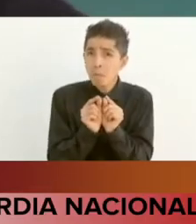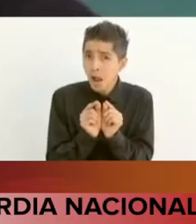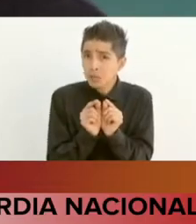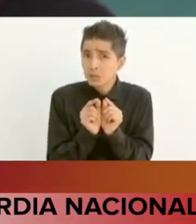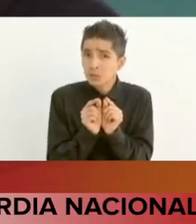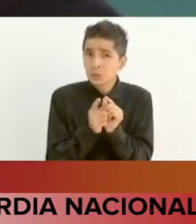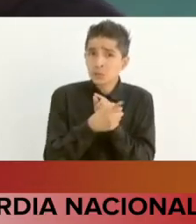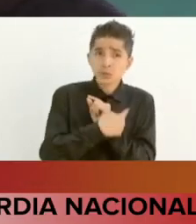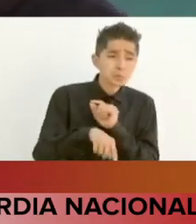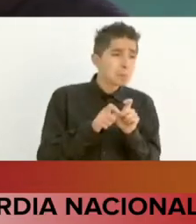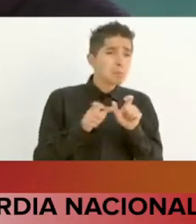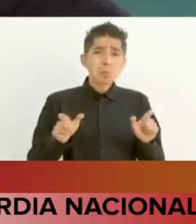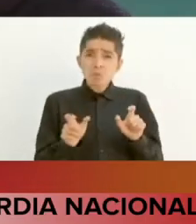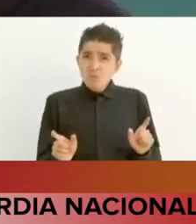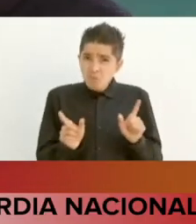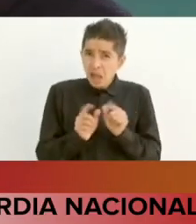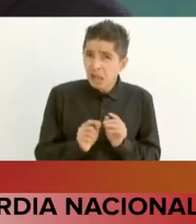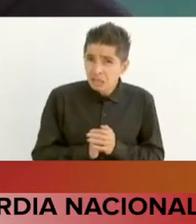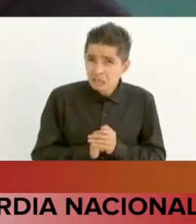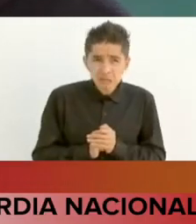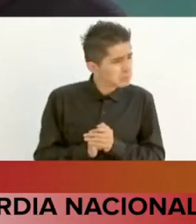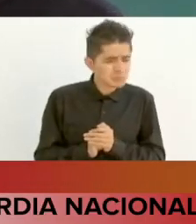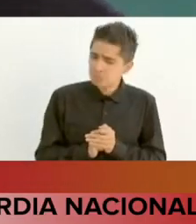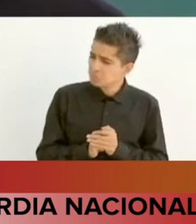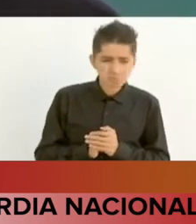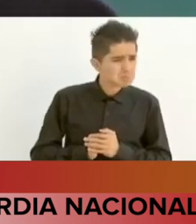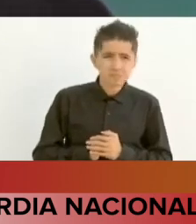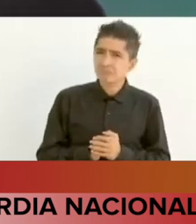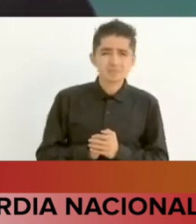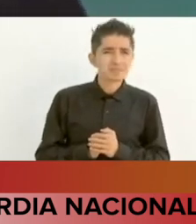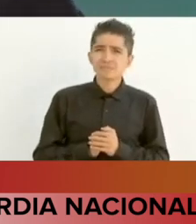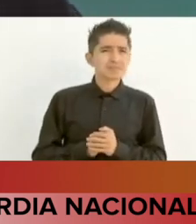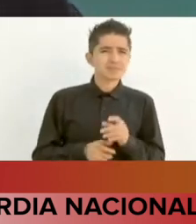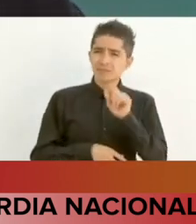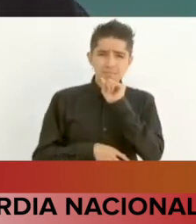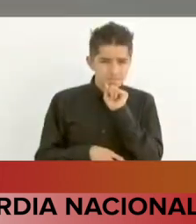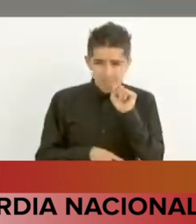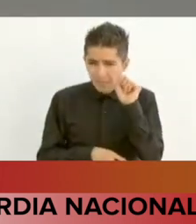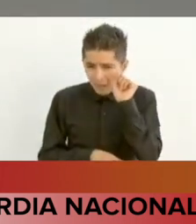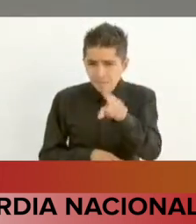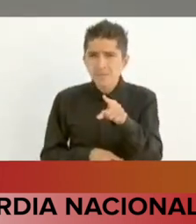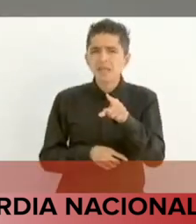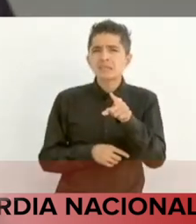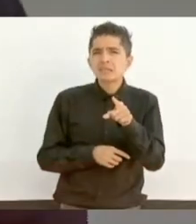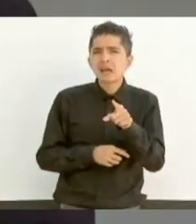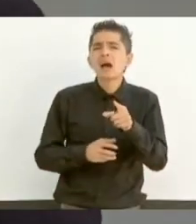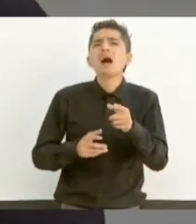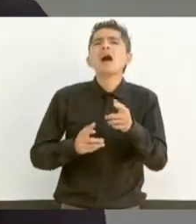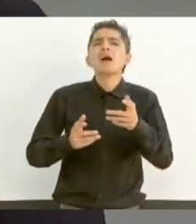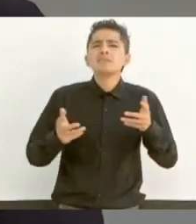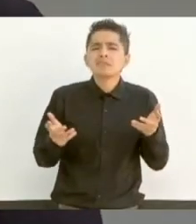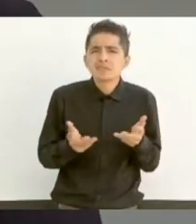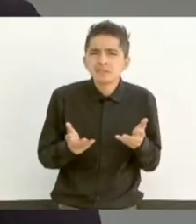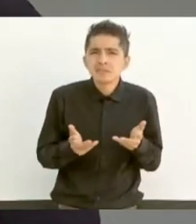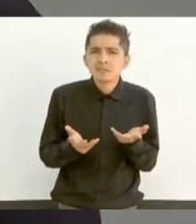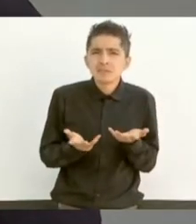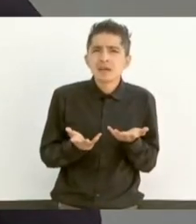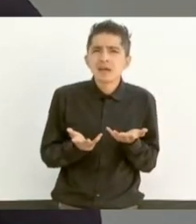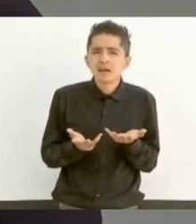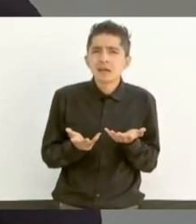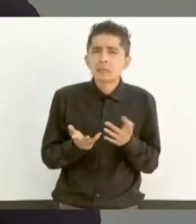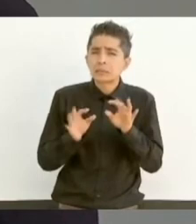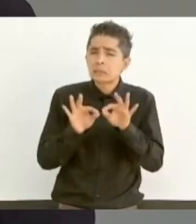sólo con eso, sino también y fundamentalmente